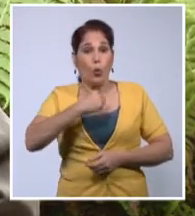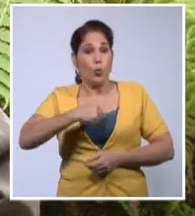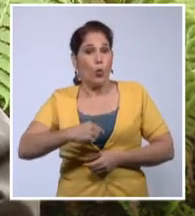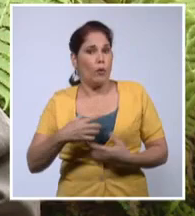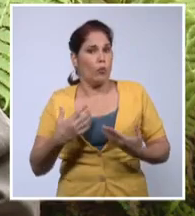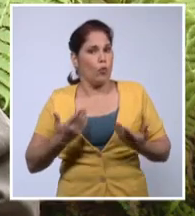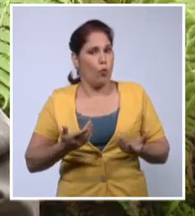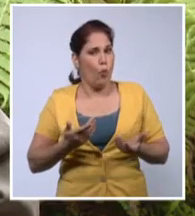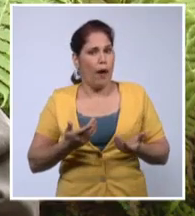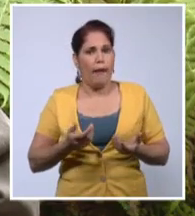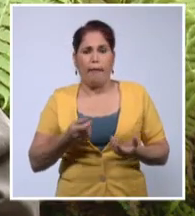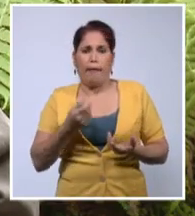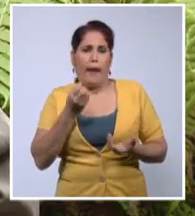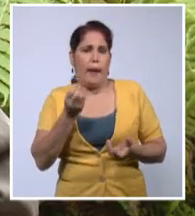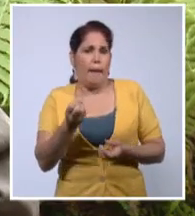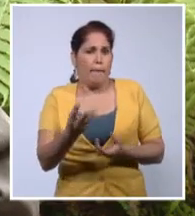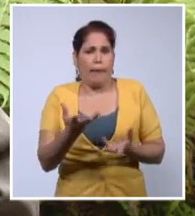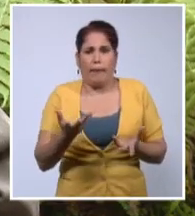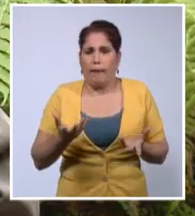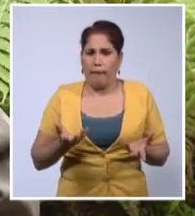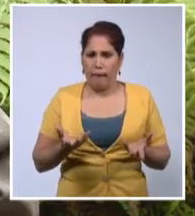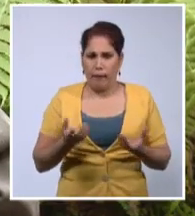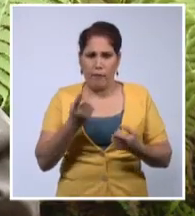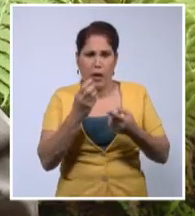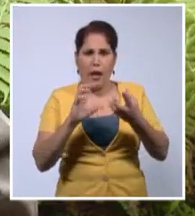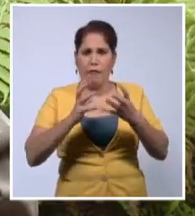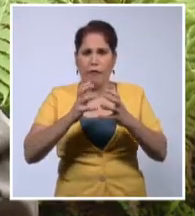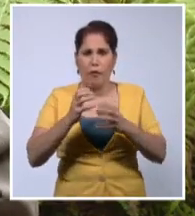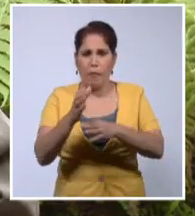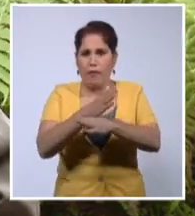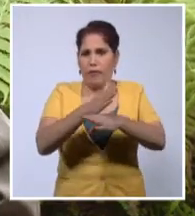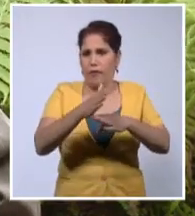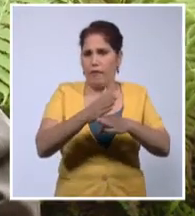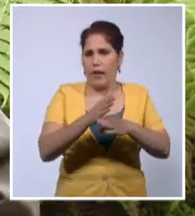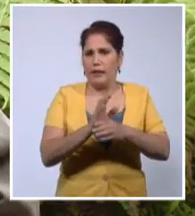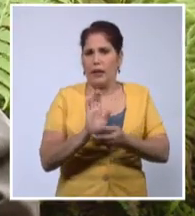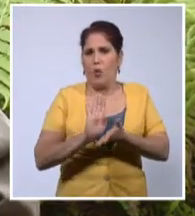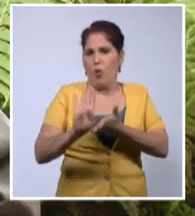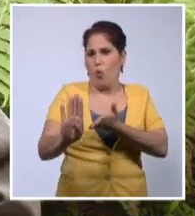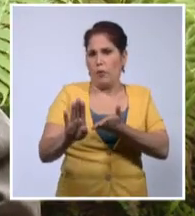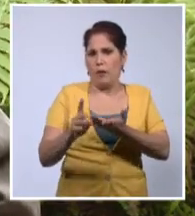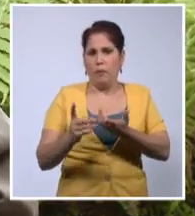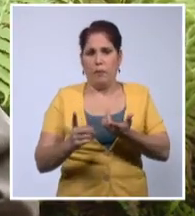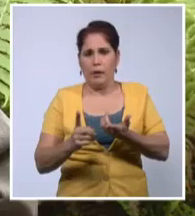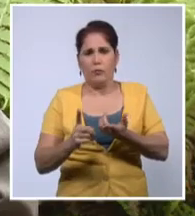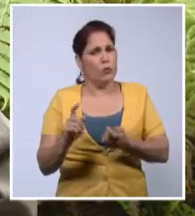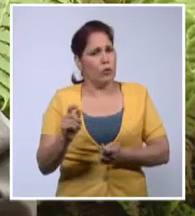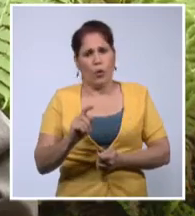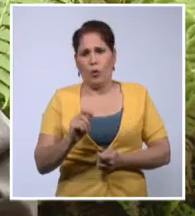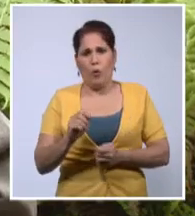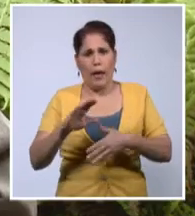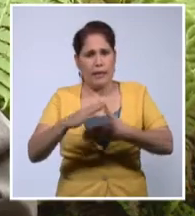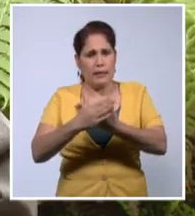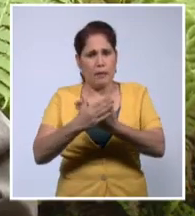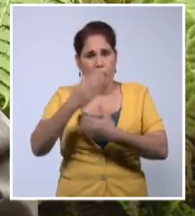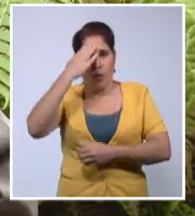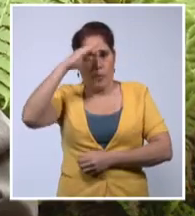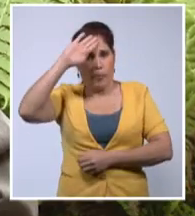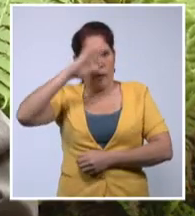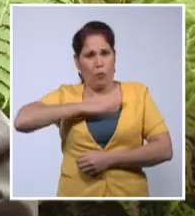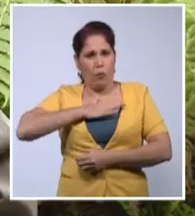de la banalidad, de la mediocridad, del desprecio a los símbolos de la patria?